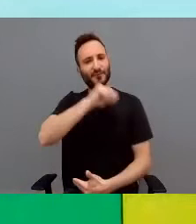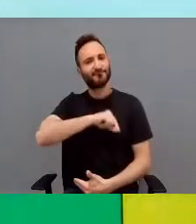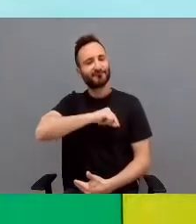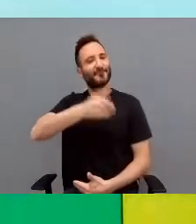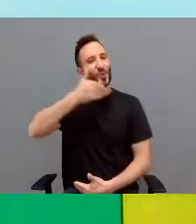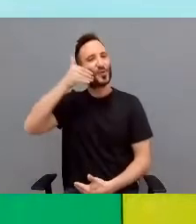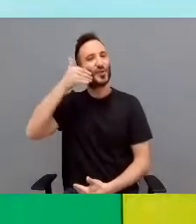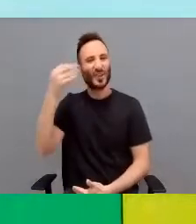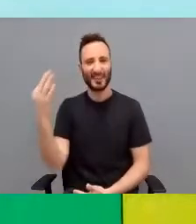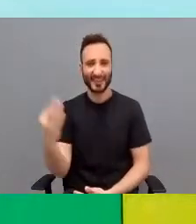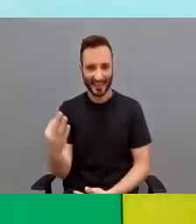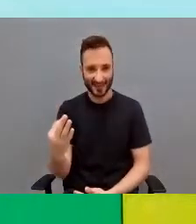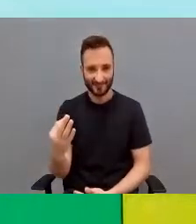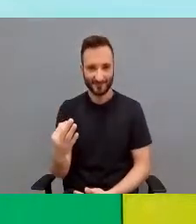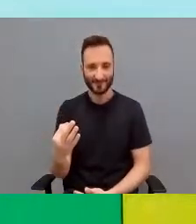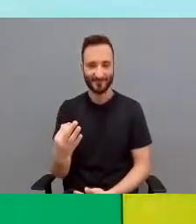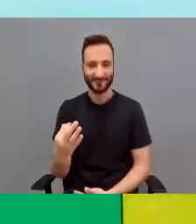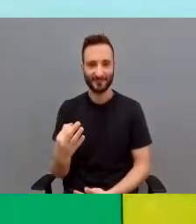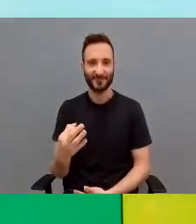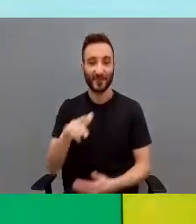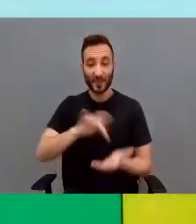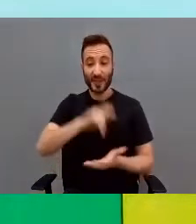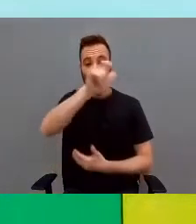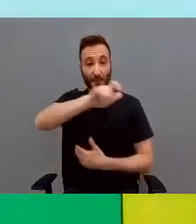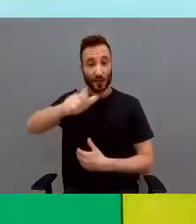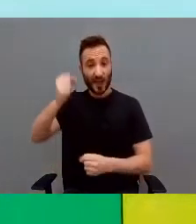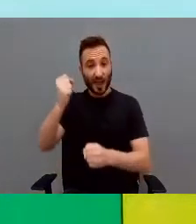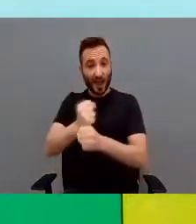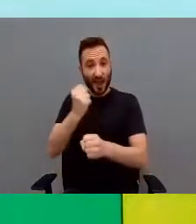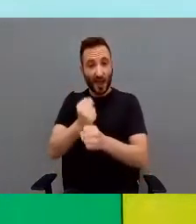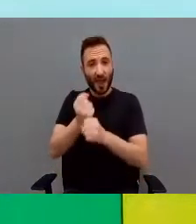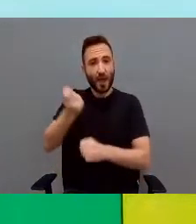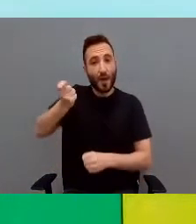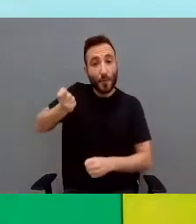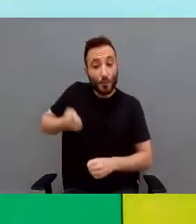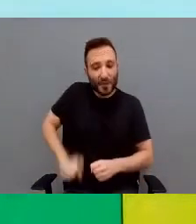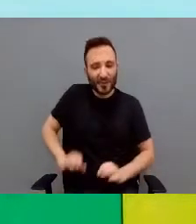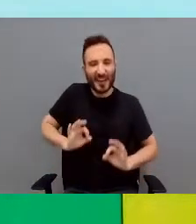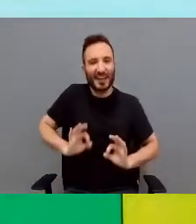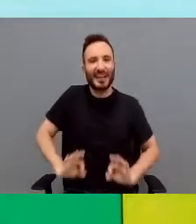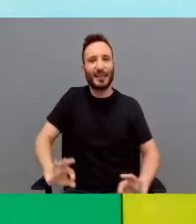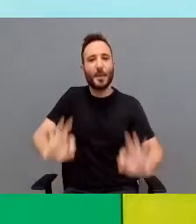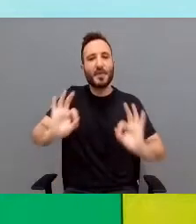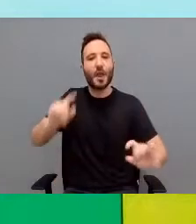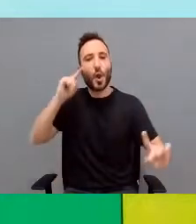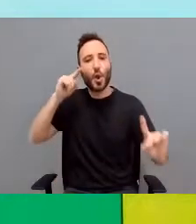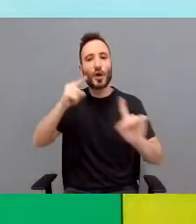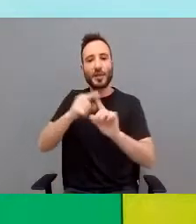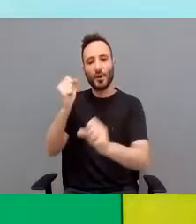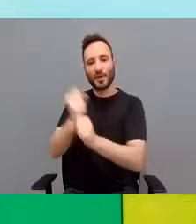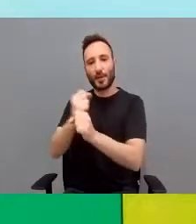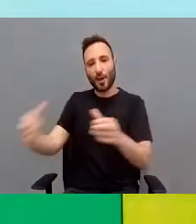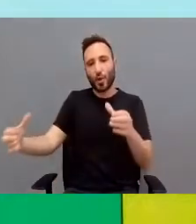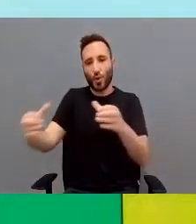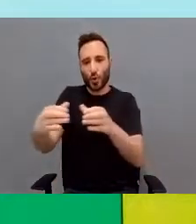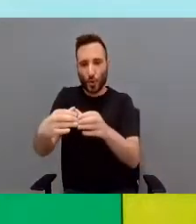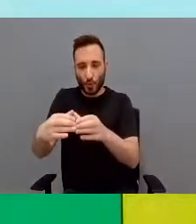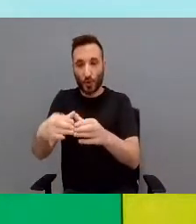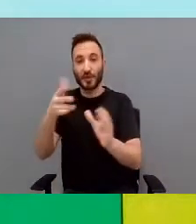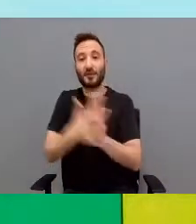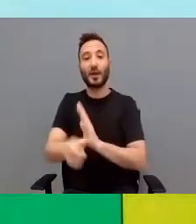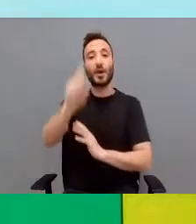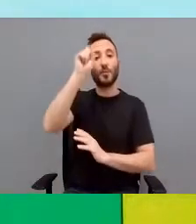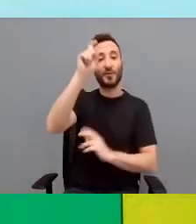realmente orgullosa es de que hay un personal muy especializado para trabajar con ellos. Tenemos dos profesoras,